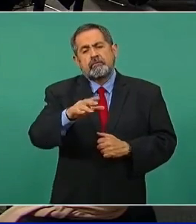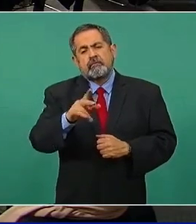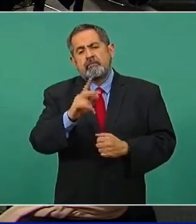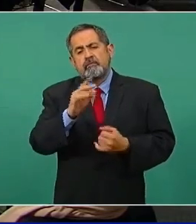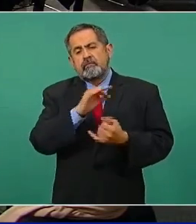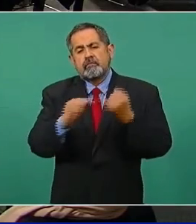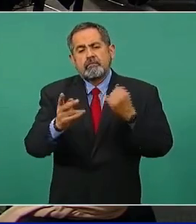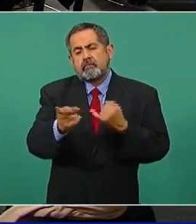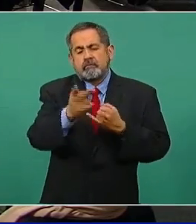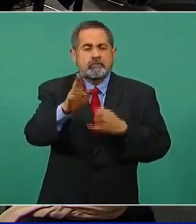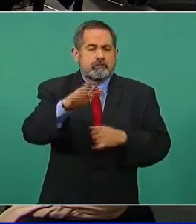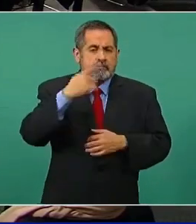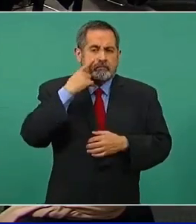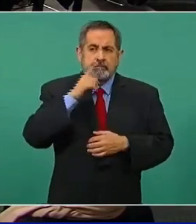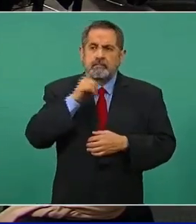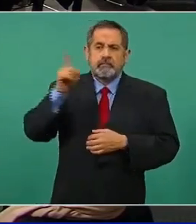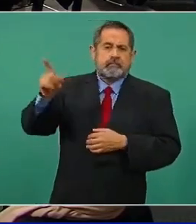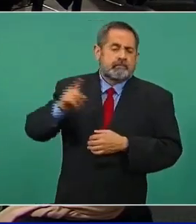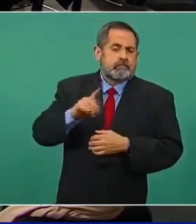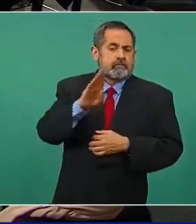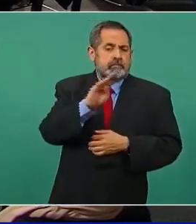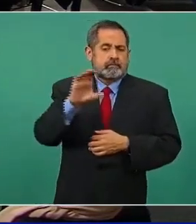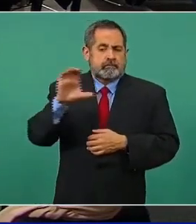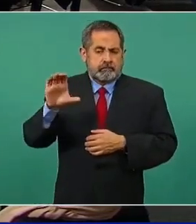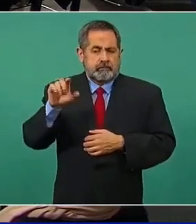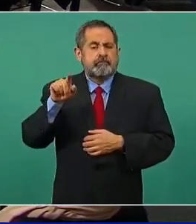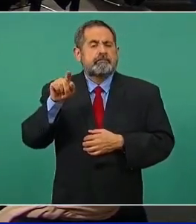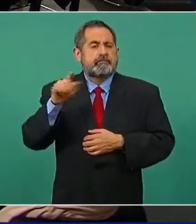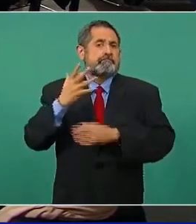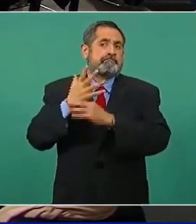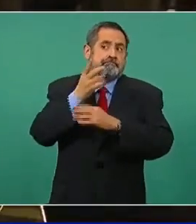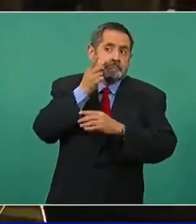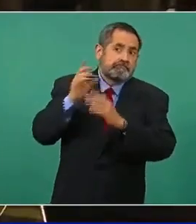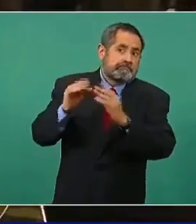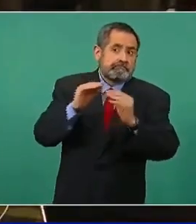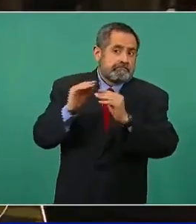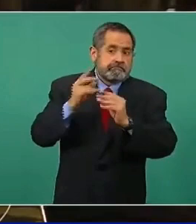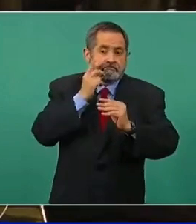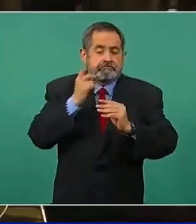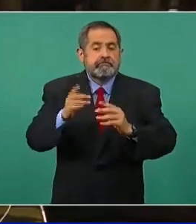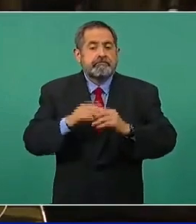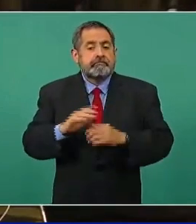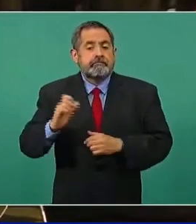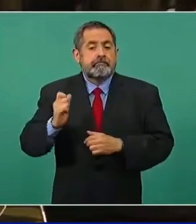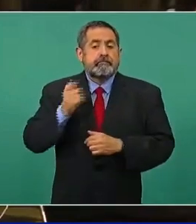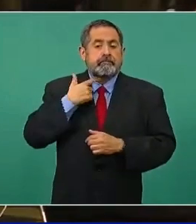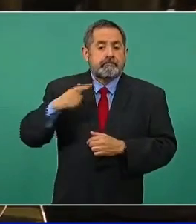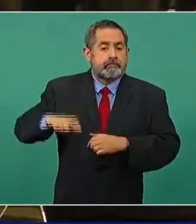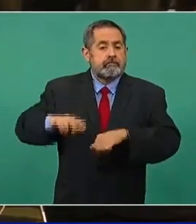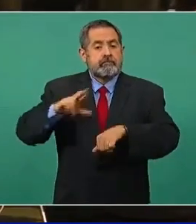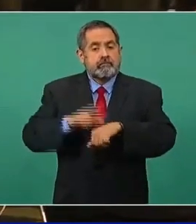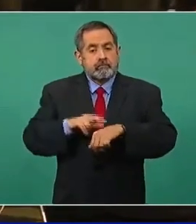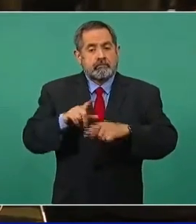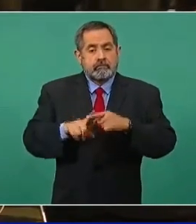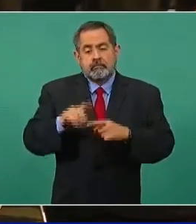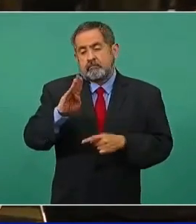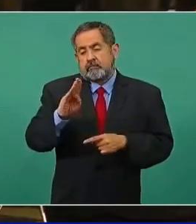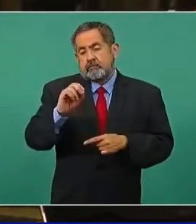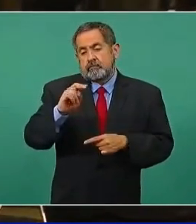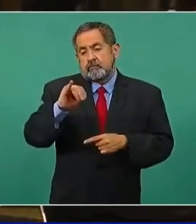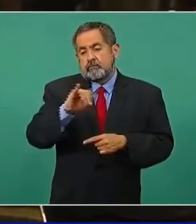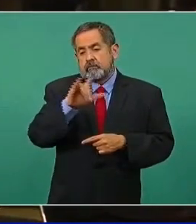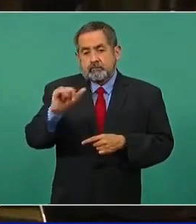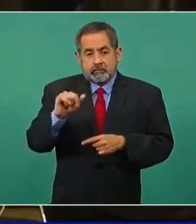Por último, fíjese que en Baja California se está comentando que el exgobernador Bonilla